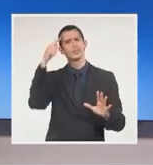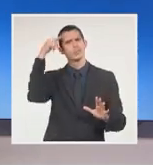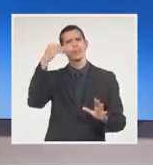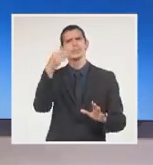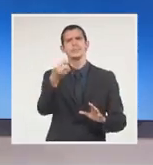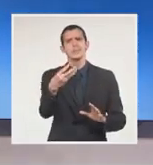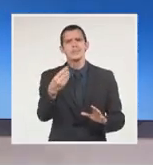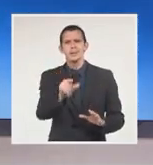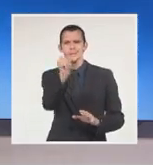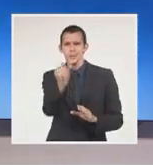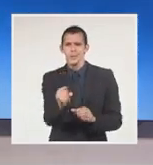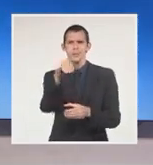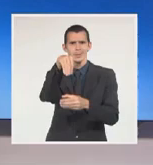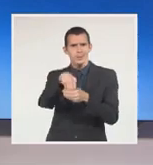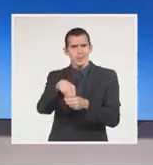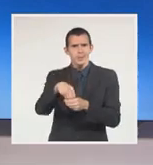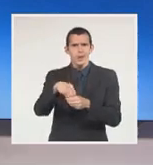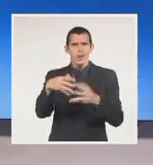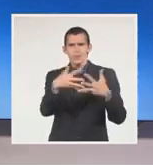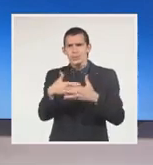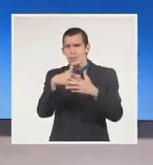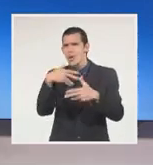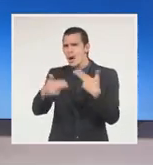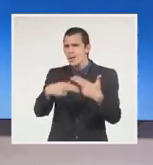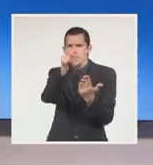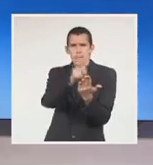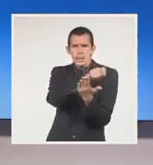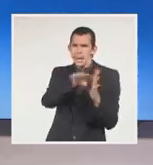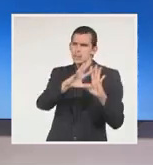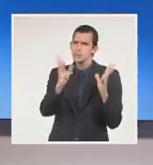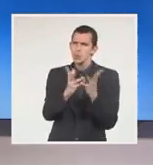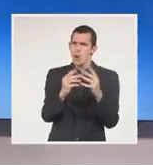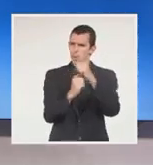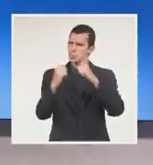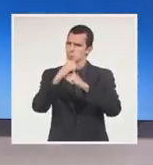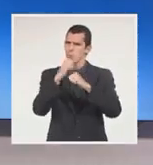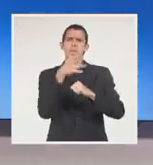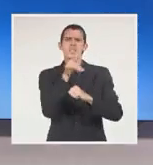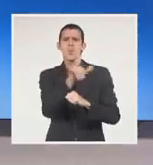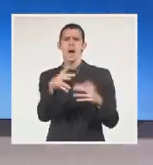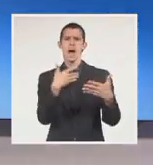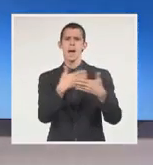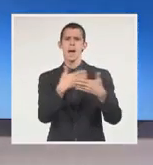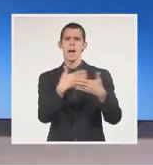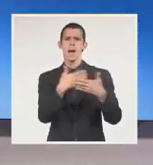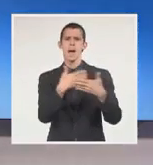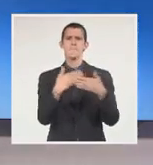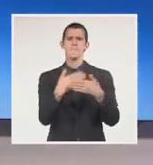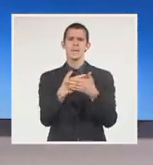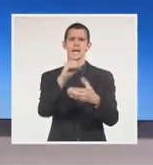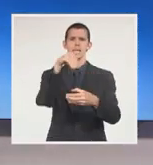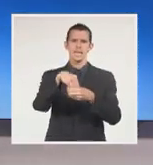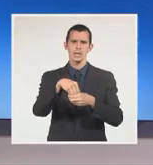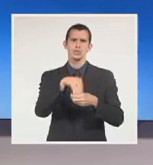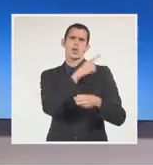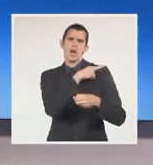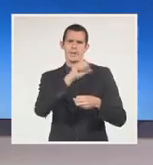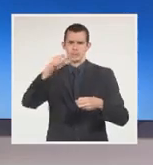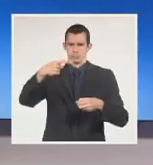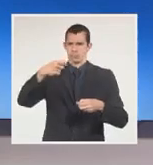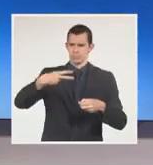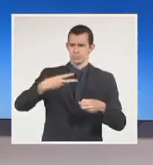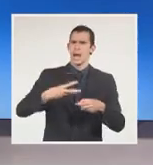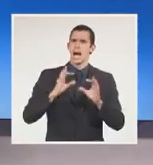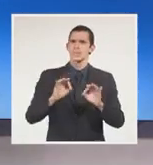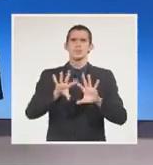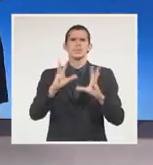responsabilidades, organizadas para lograr el caos aquí en Cuba, escuchen entonces las declaraciones de esta persona que les traigo, que